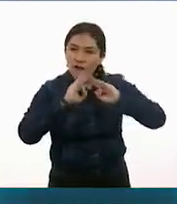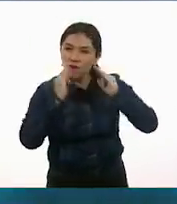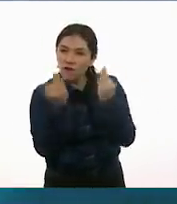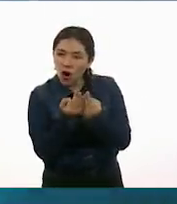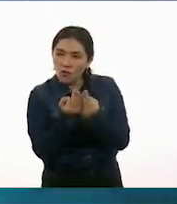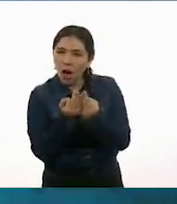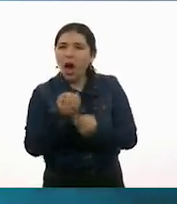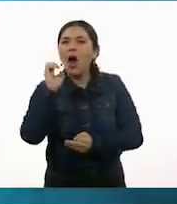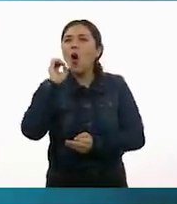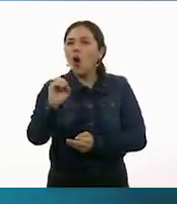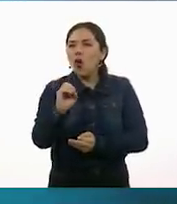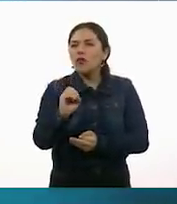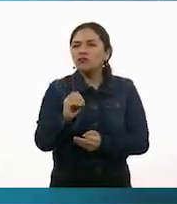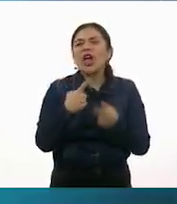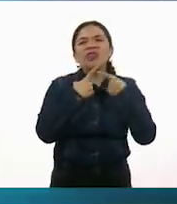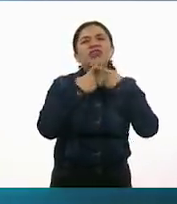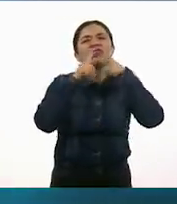diferentes?